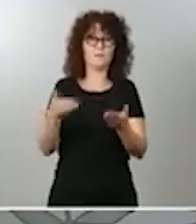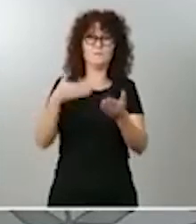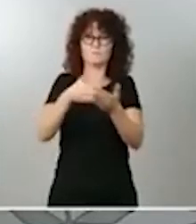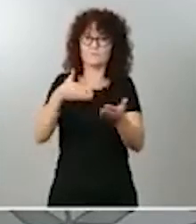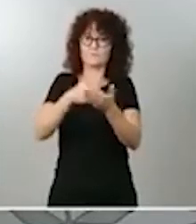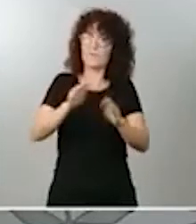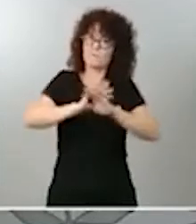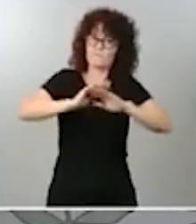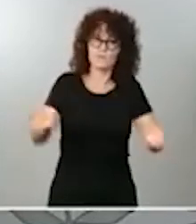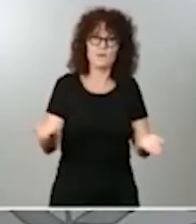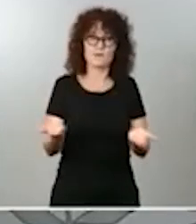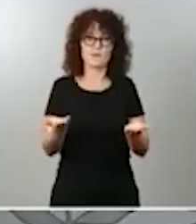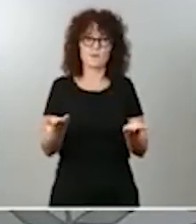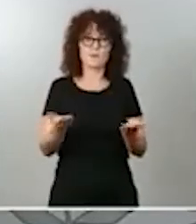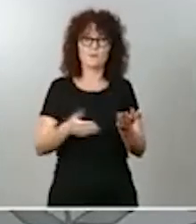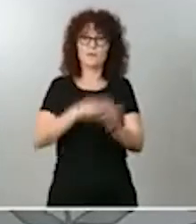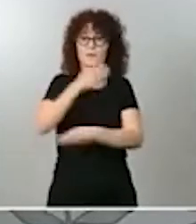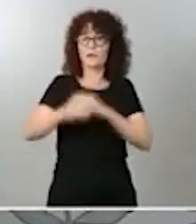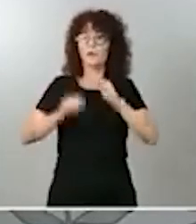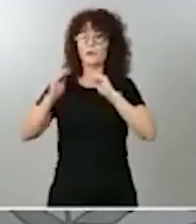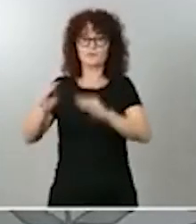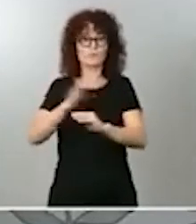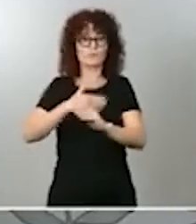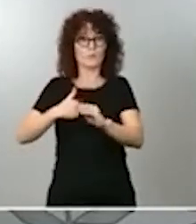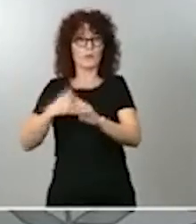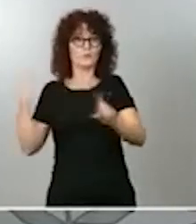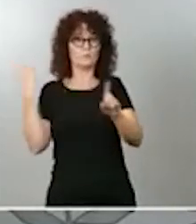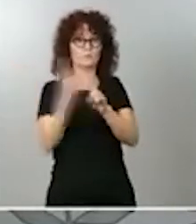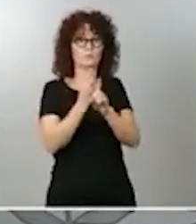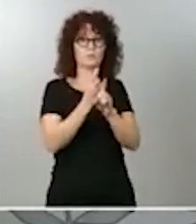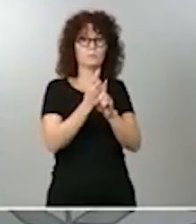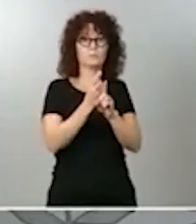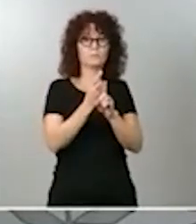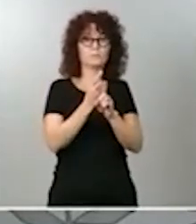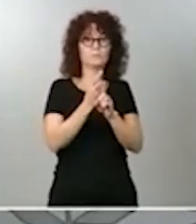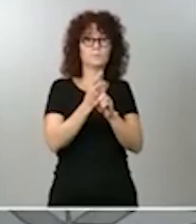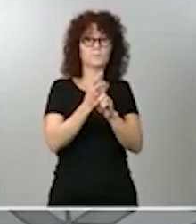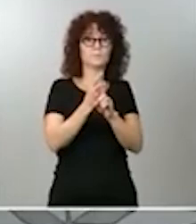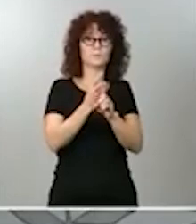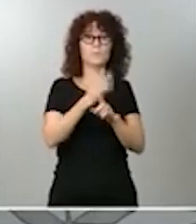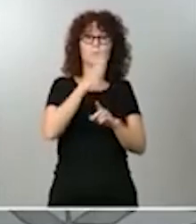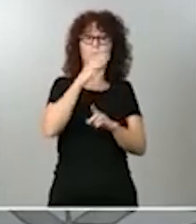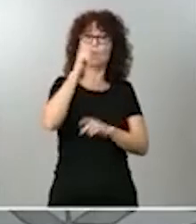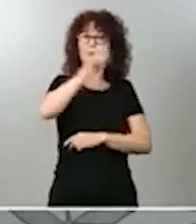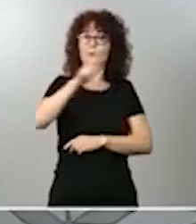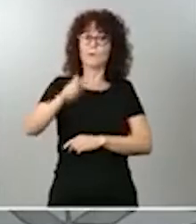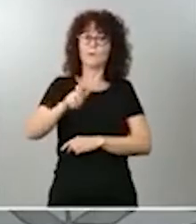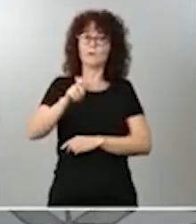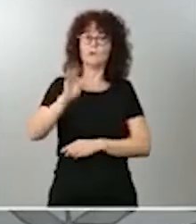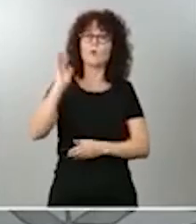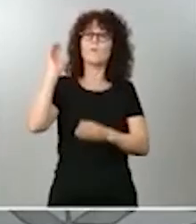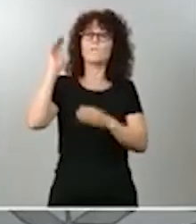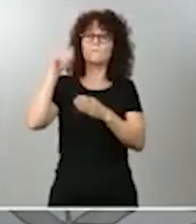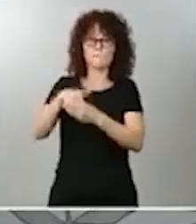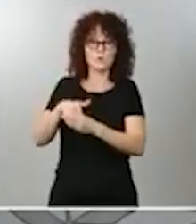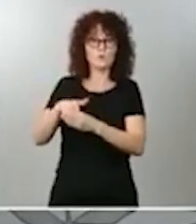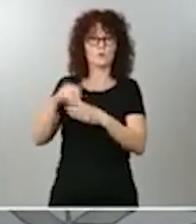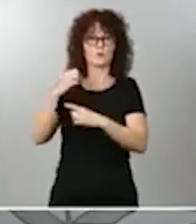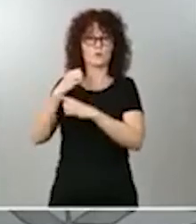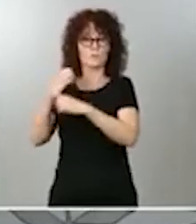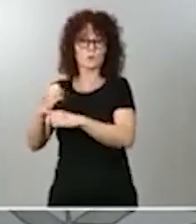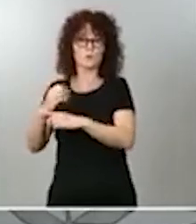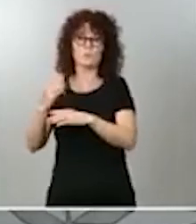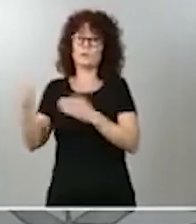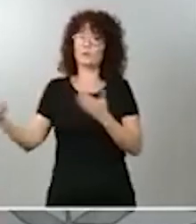oposición que le corresponde por el voto que los ciudadanos depositaron en este partido contribuye a la recuperación de España